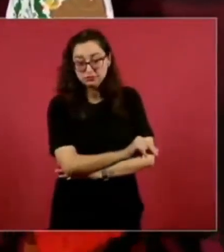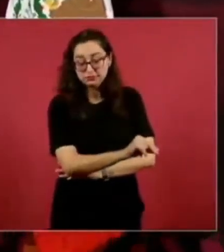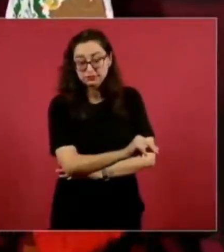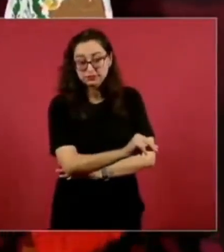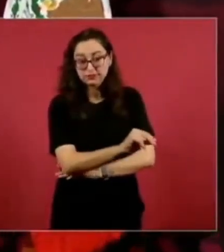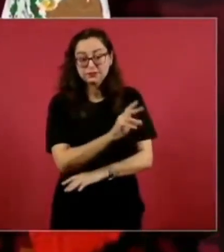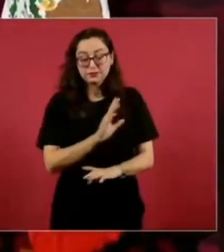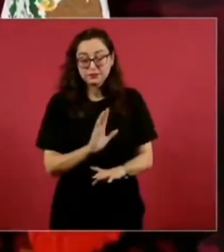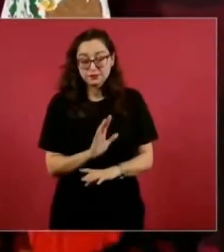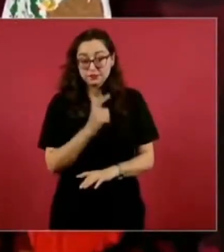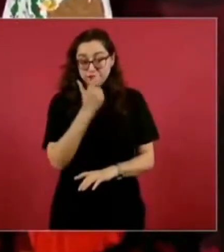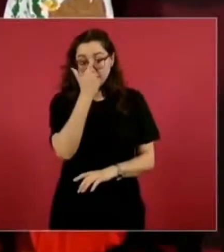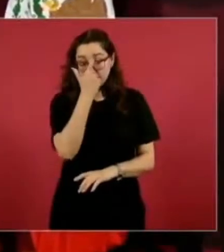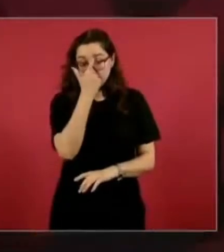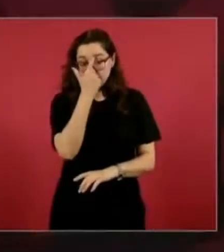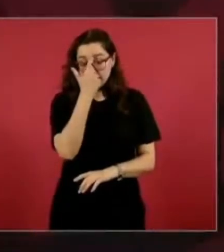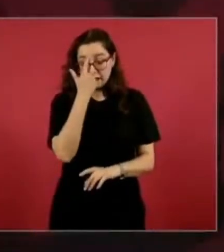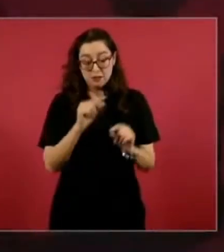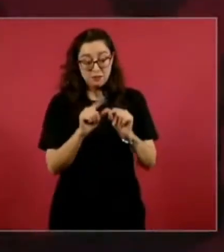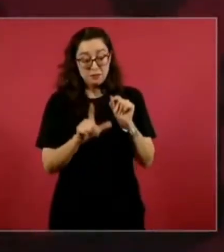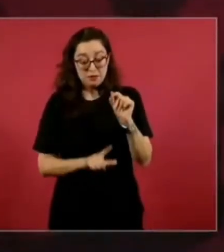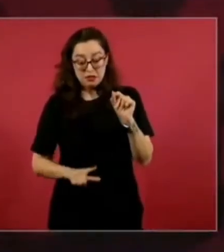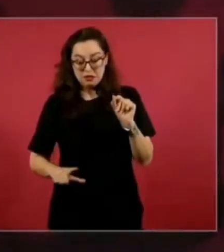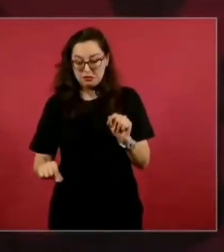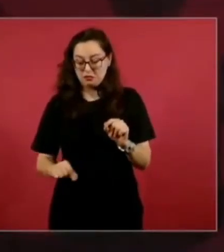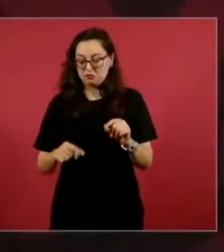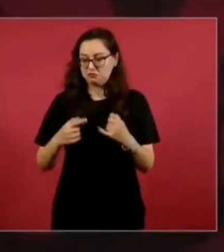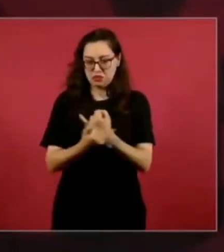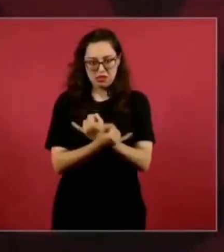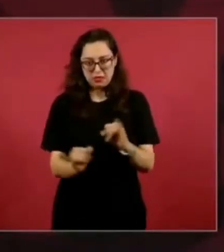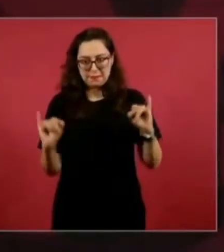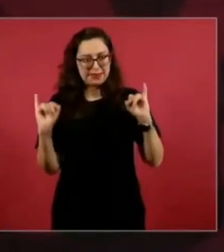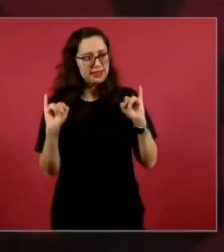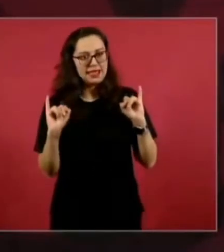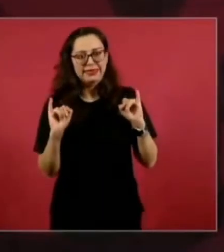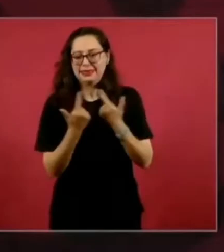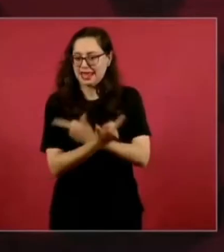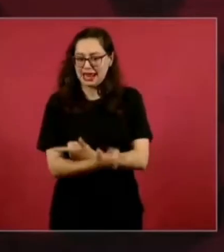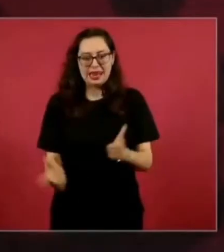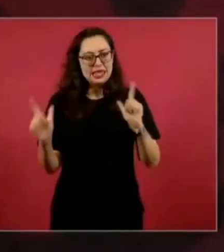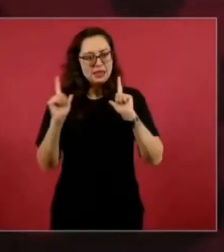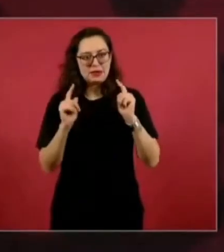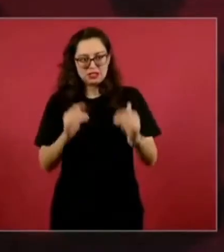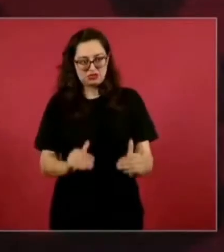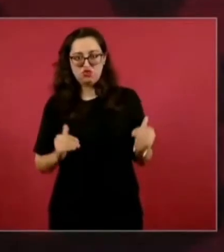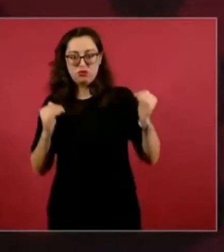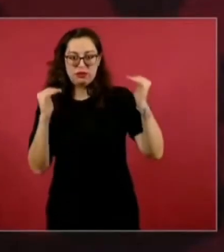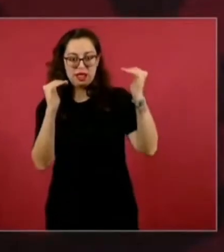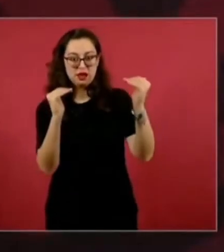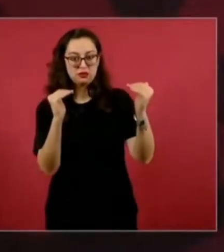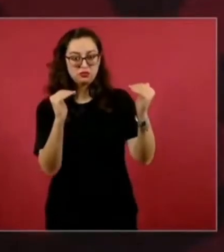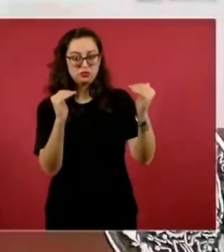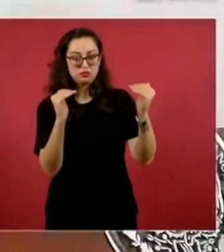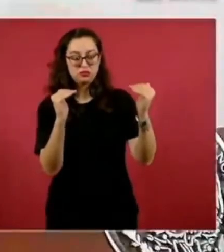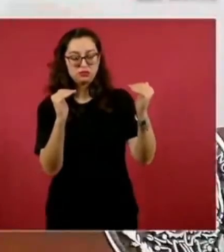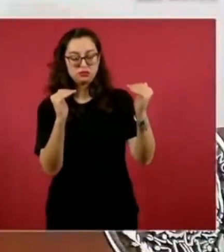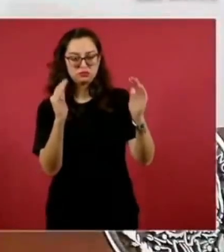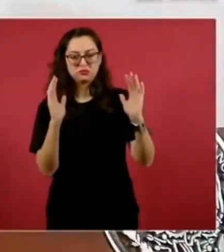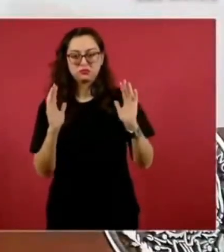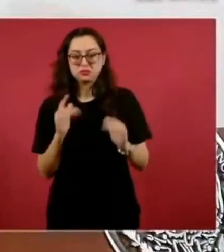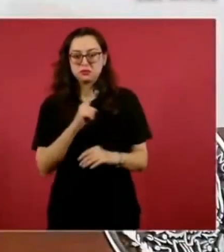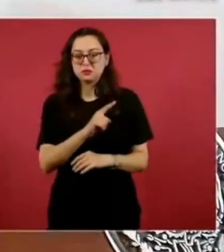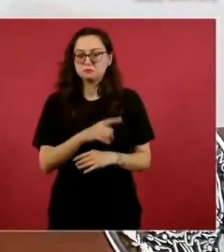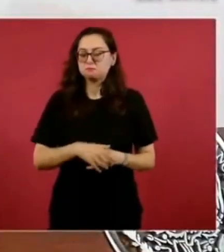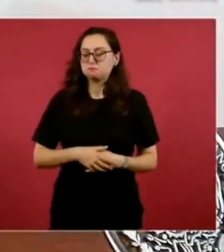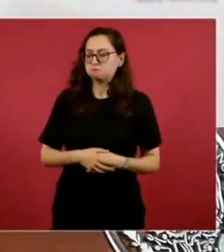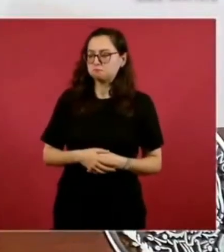somos un país independiente, libre, soberano. Y lo entendió.